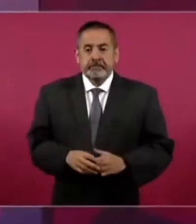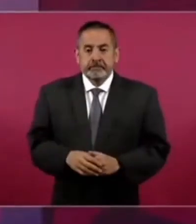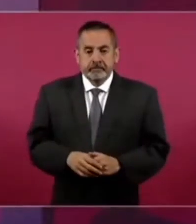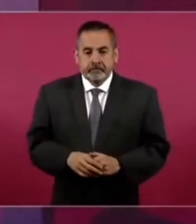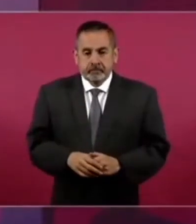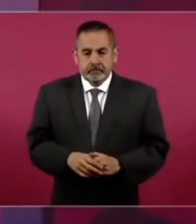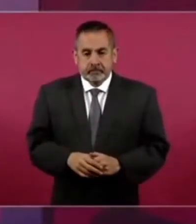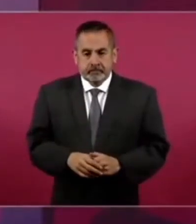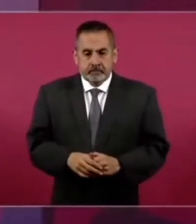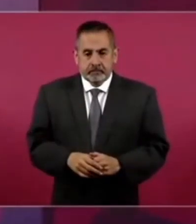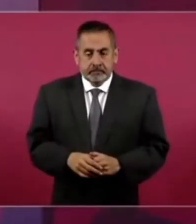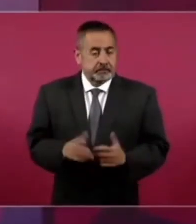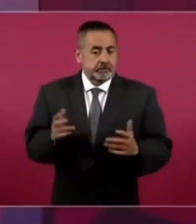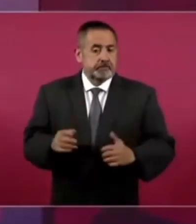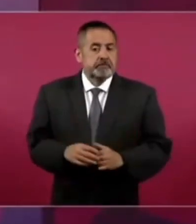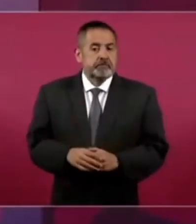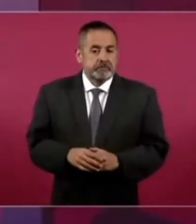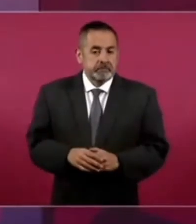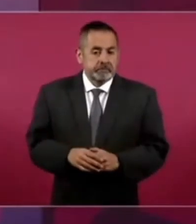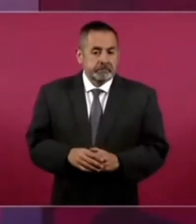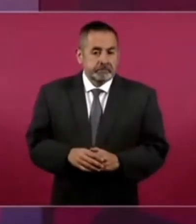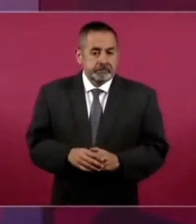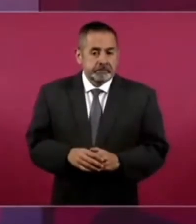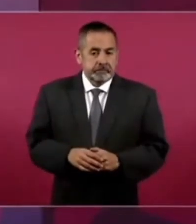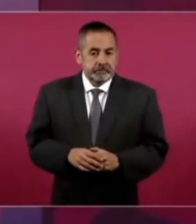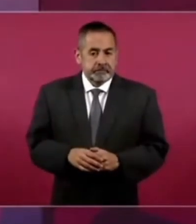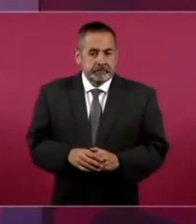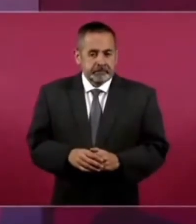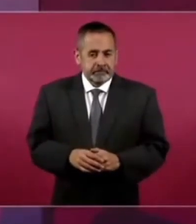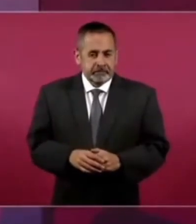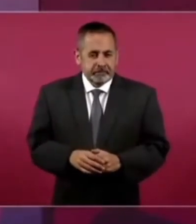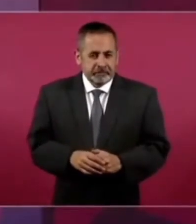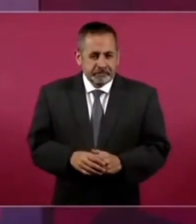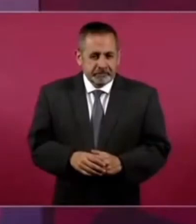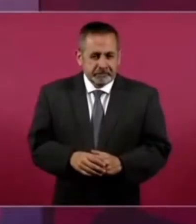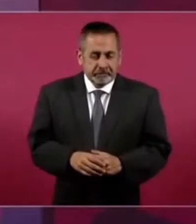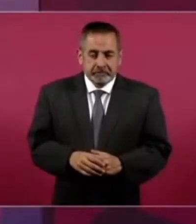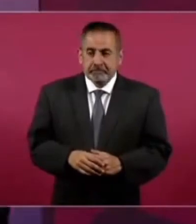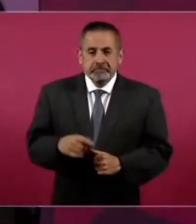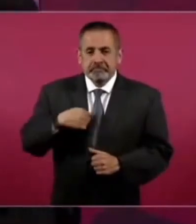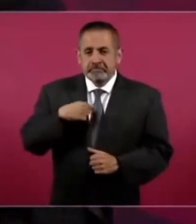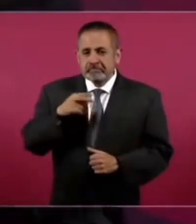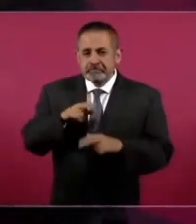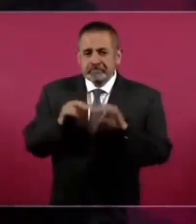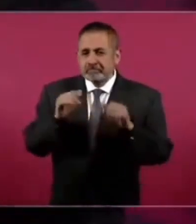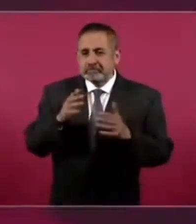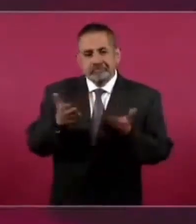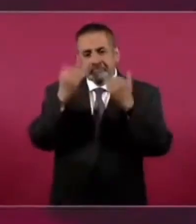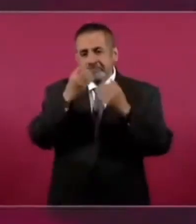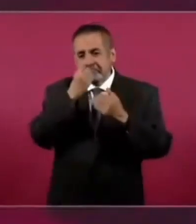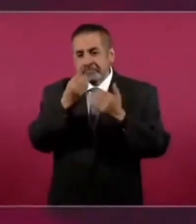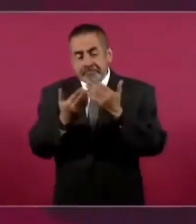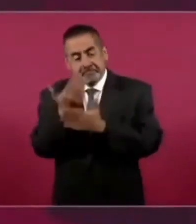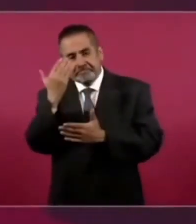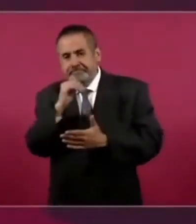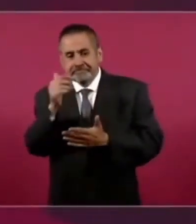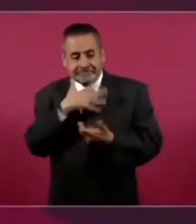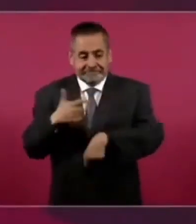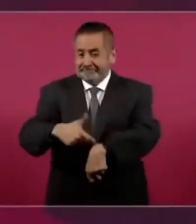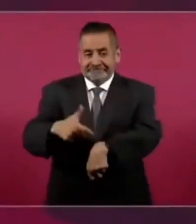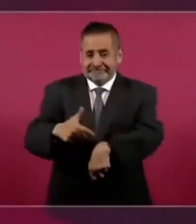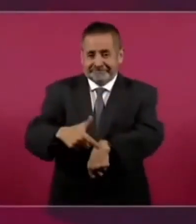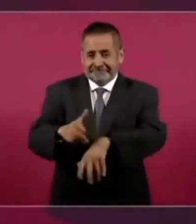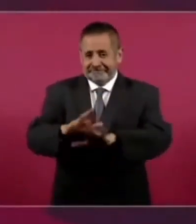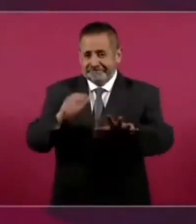Entonces, ahora sí, ni voy a terminar diciendo, vamos a terminar porque no, no va a dar